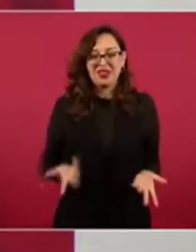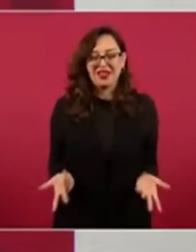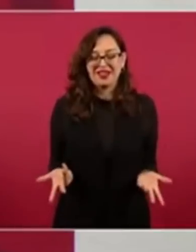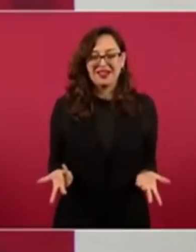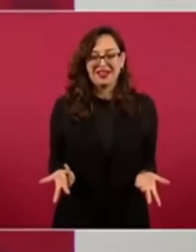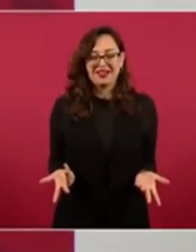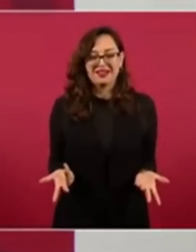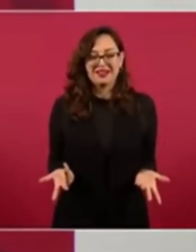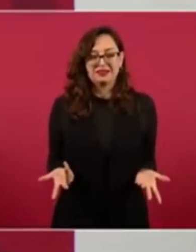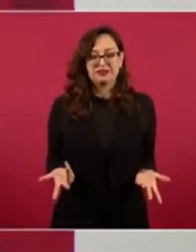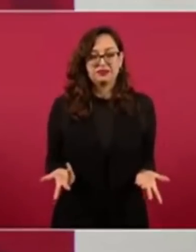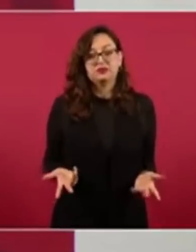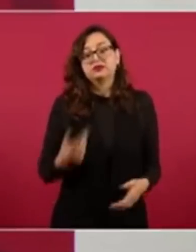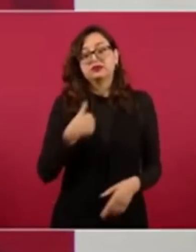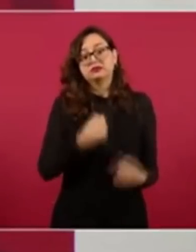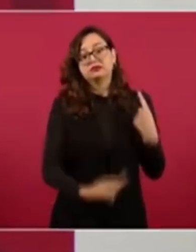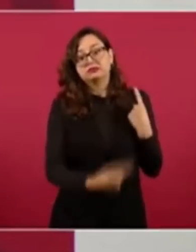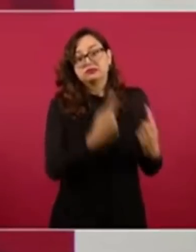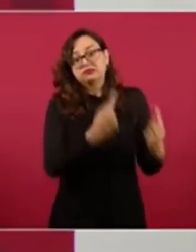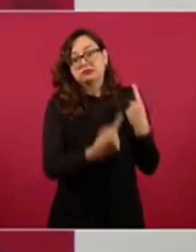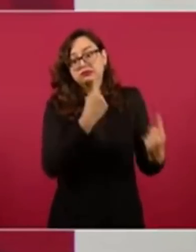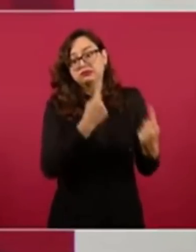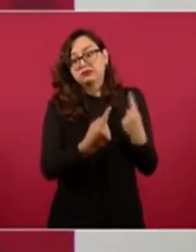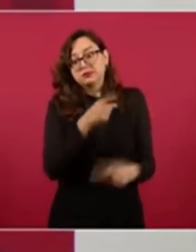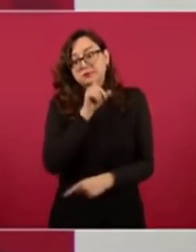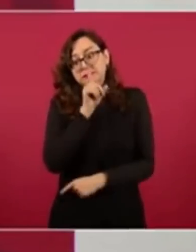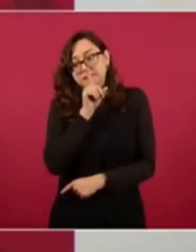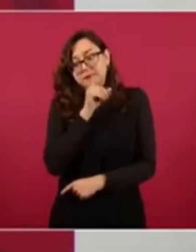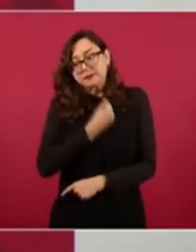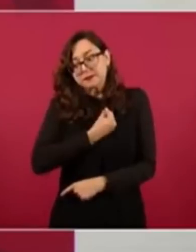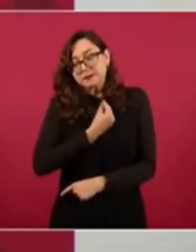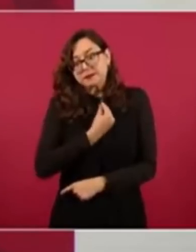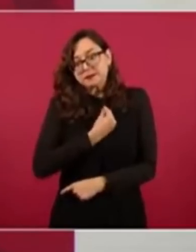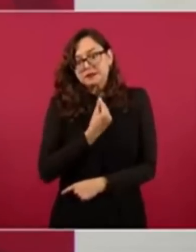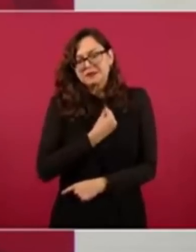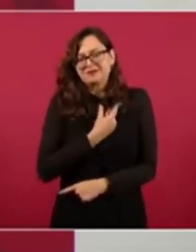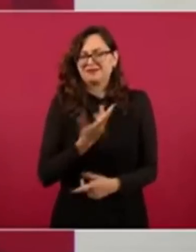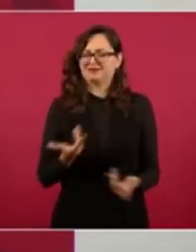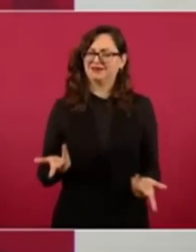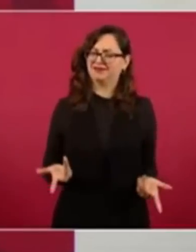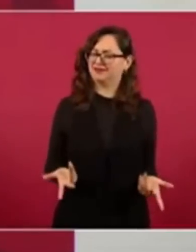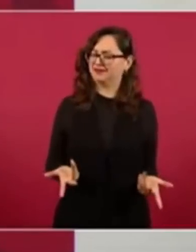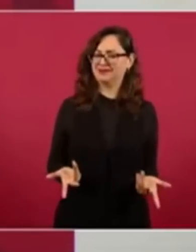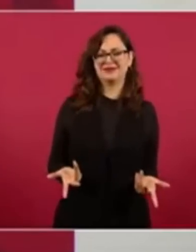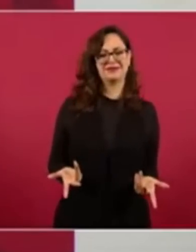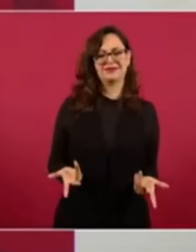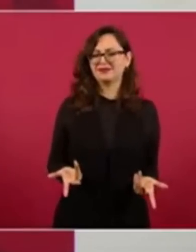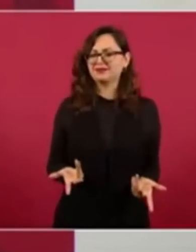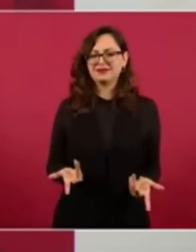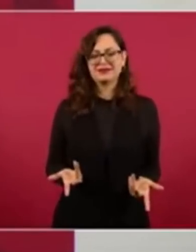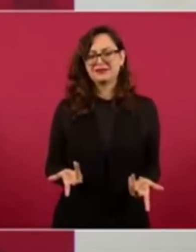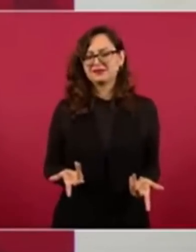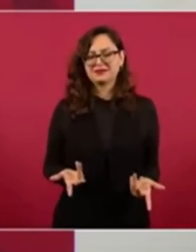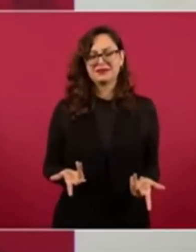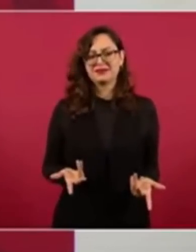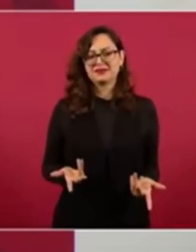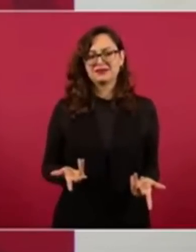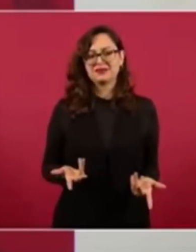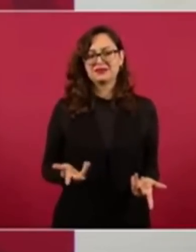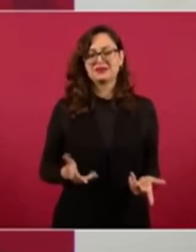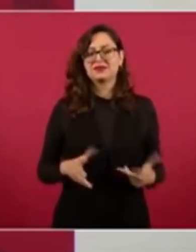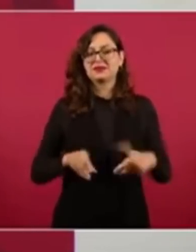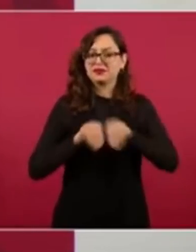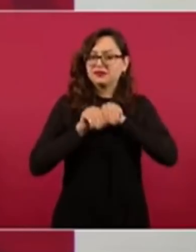Curcio es para mandar el mensaje a los